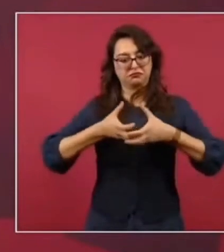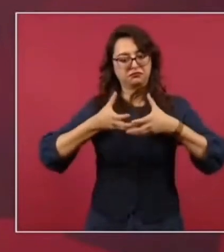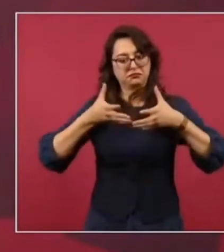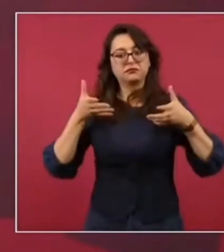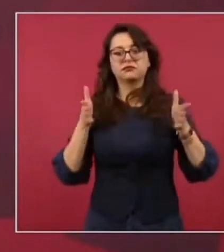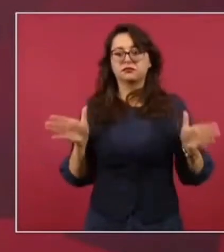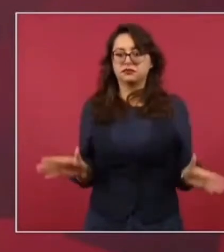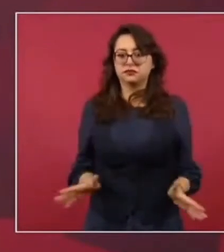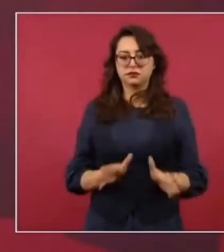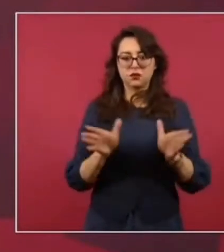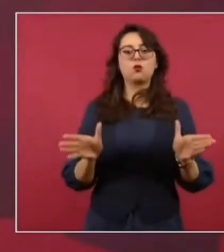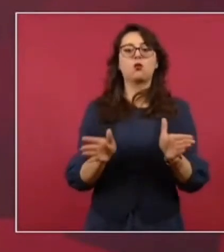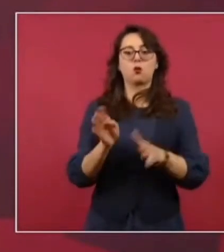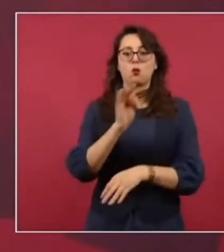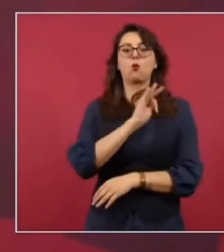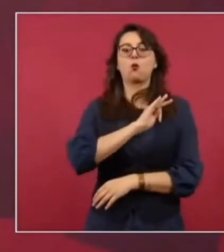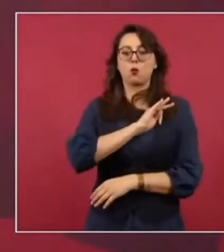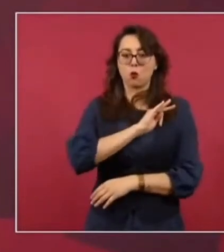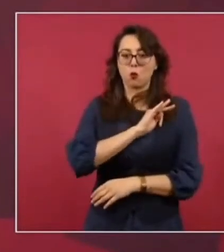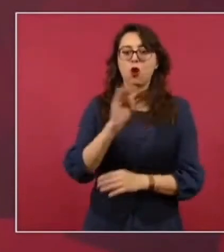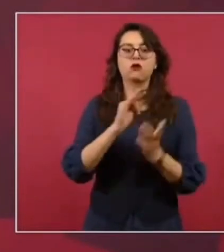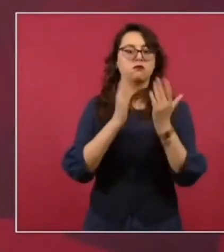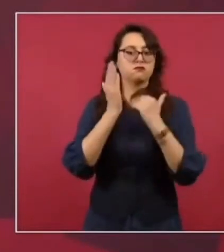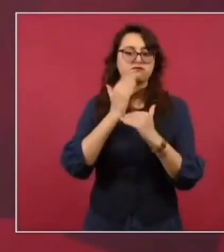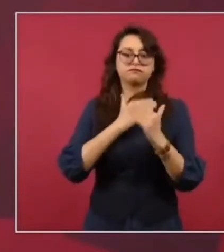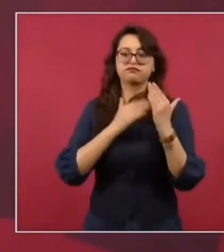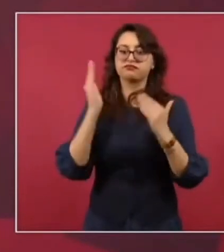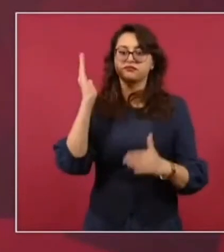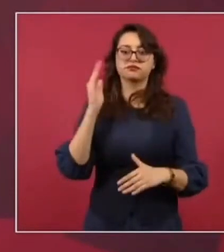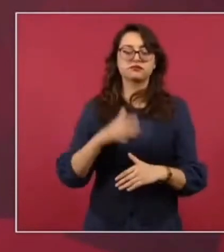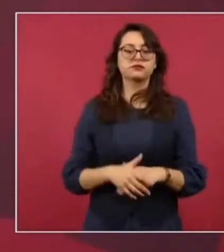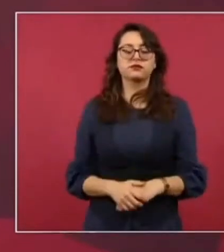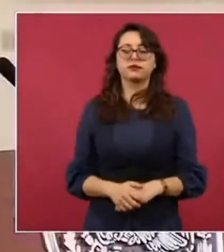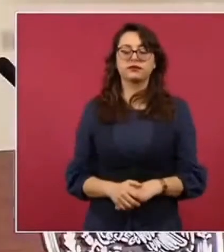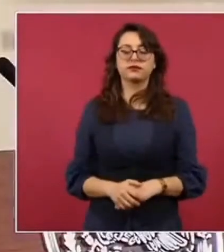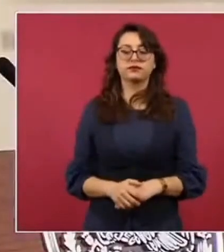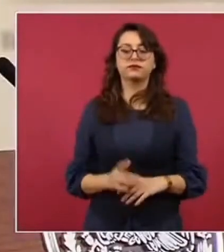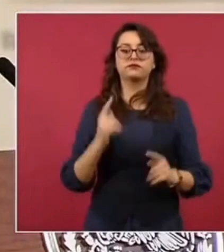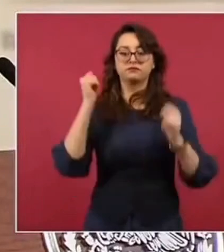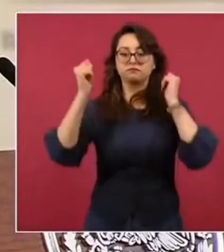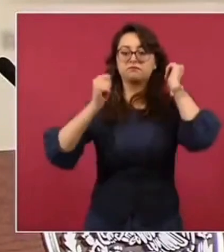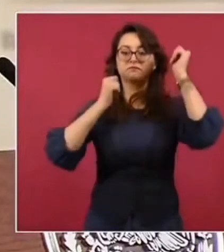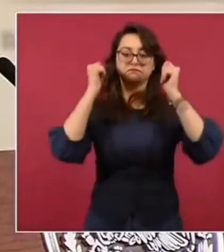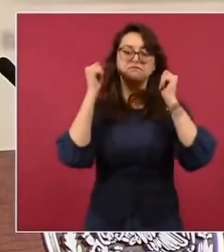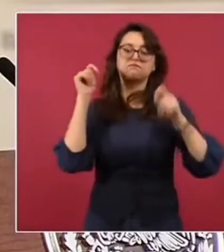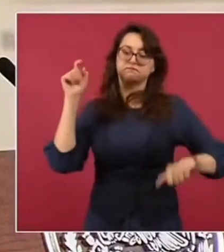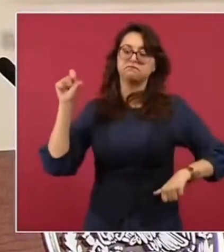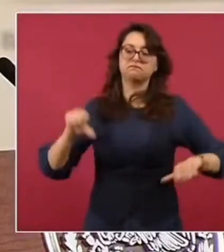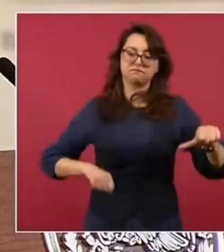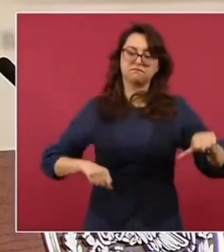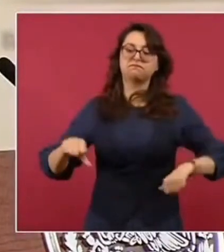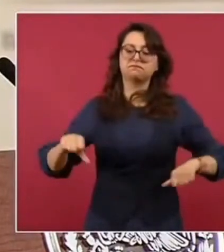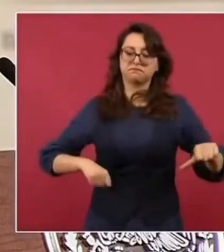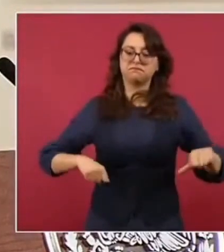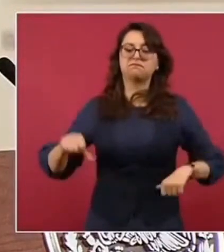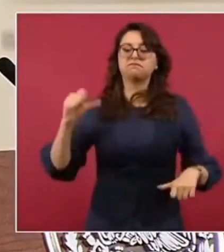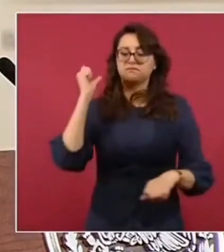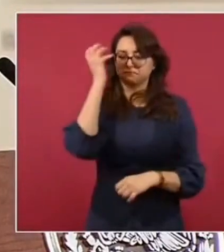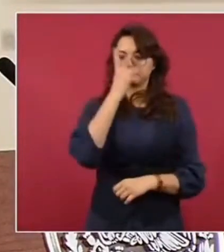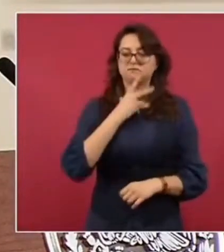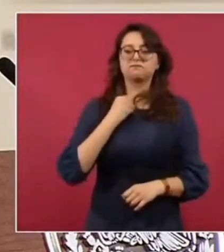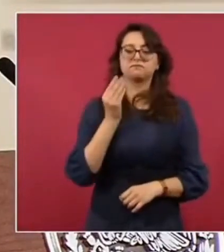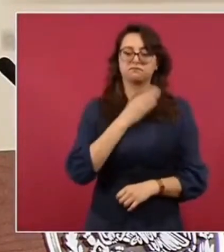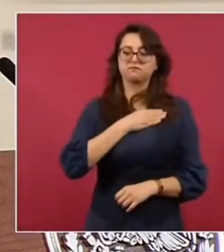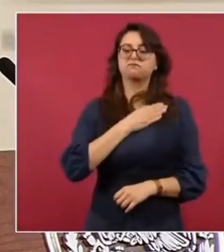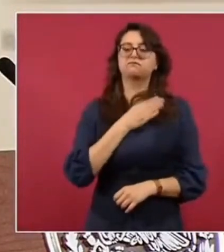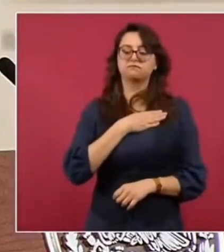y es una actividad muy noble. El muchas